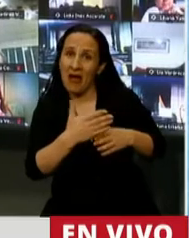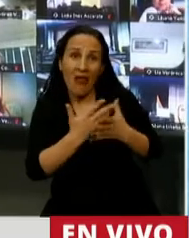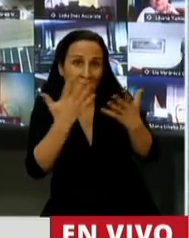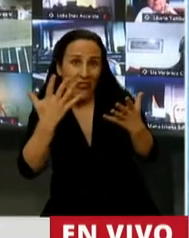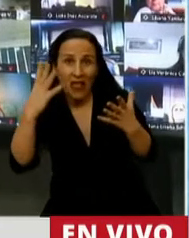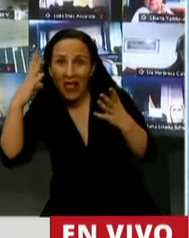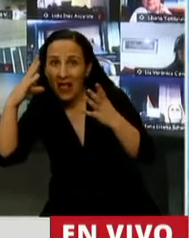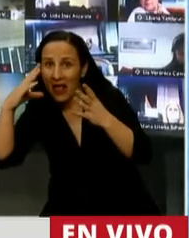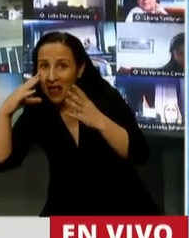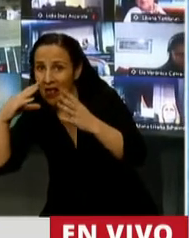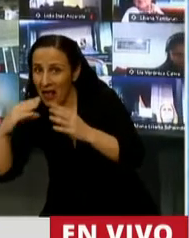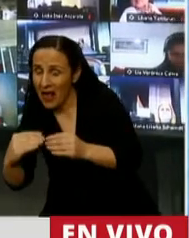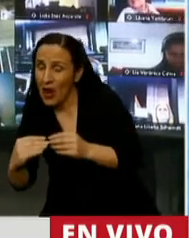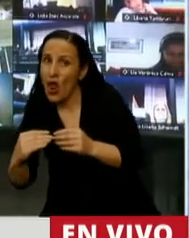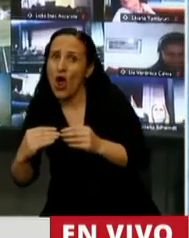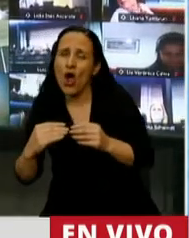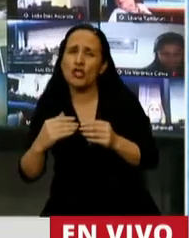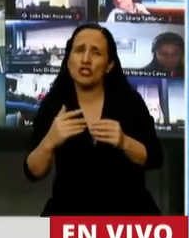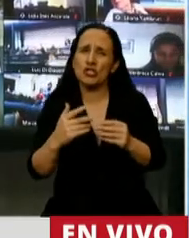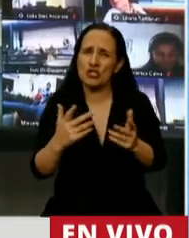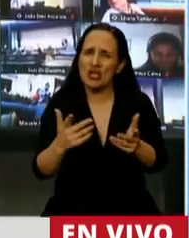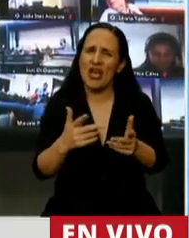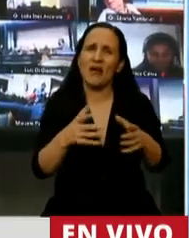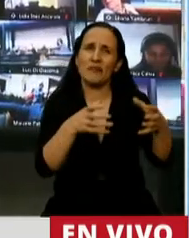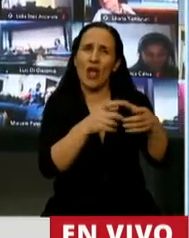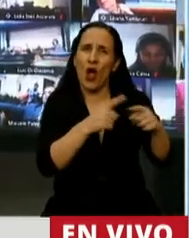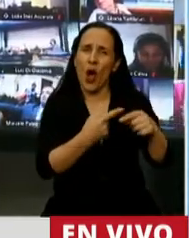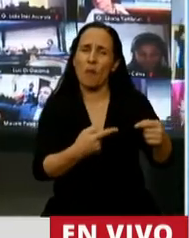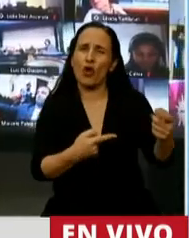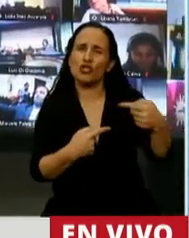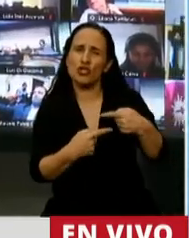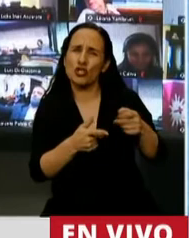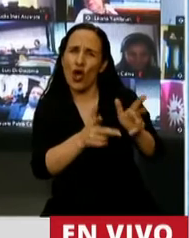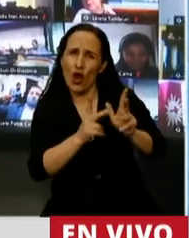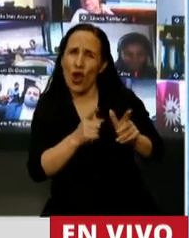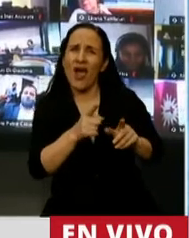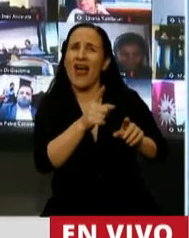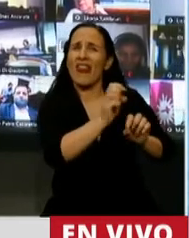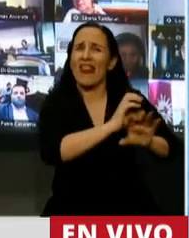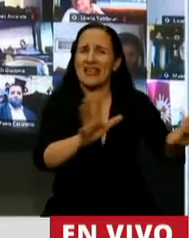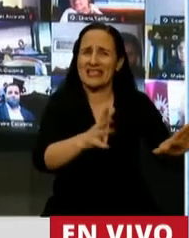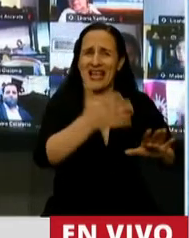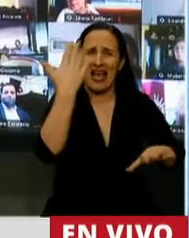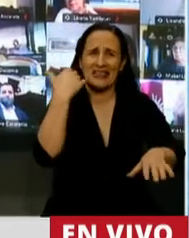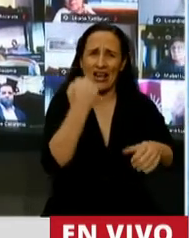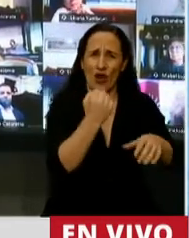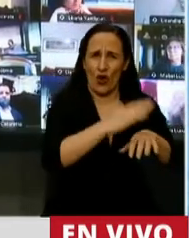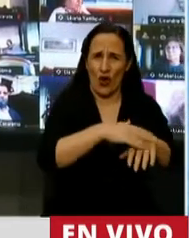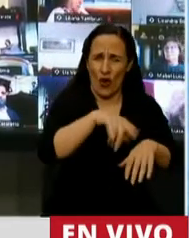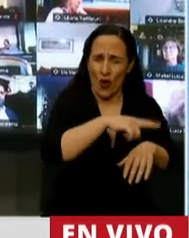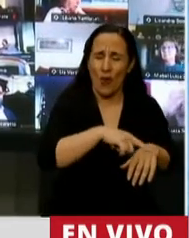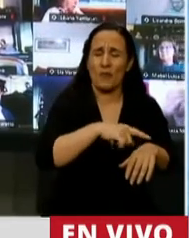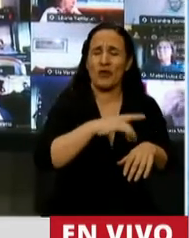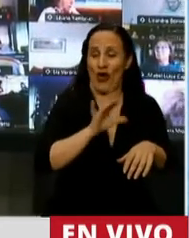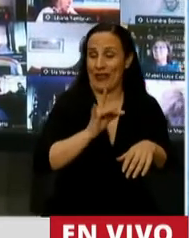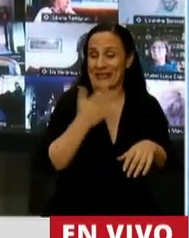a ningún miembro de la oposición destacar que a pesar del desastre económico y social que nos dejaron en